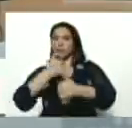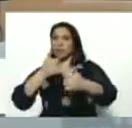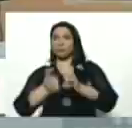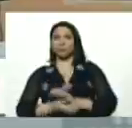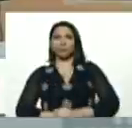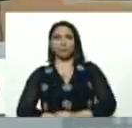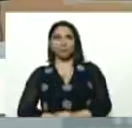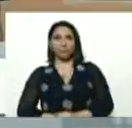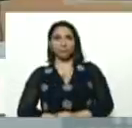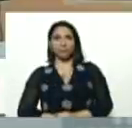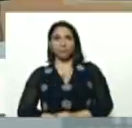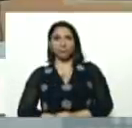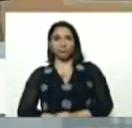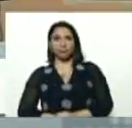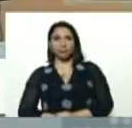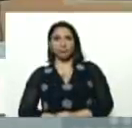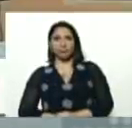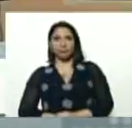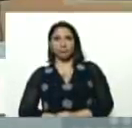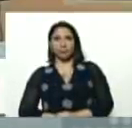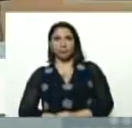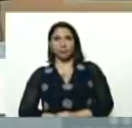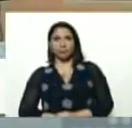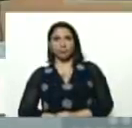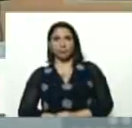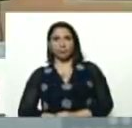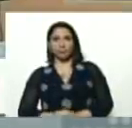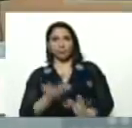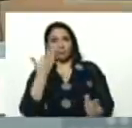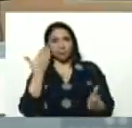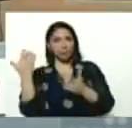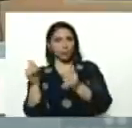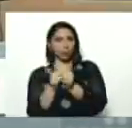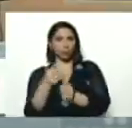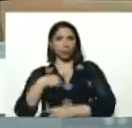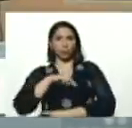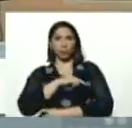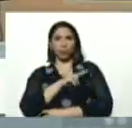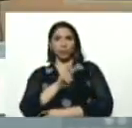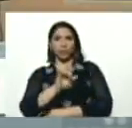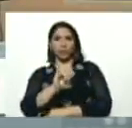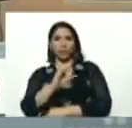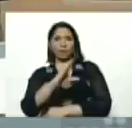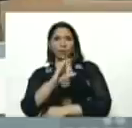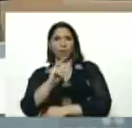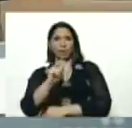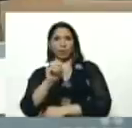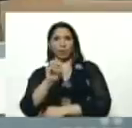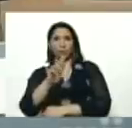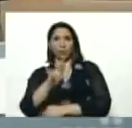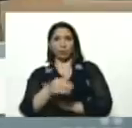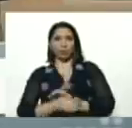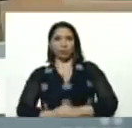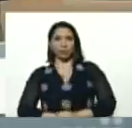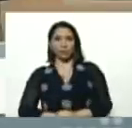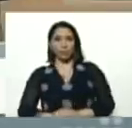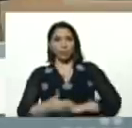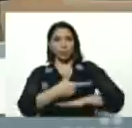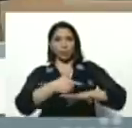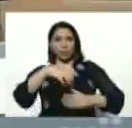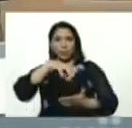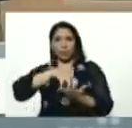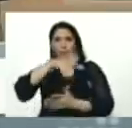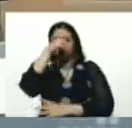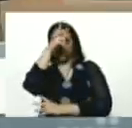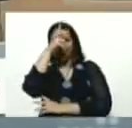aún siendo inocente, aún siendo inocente, y está aquí con nosotros, Víctor Clark, Víctor Clark, gobernador